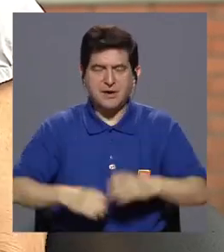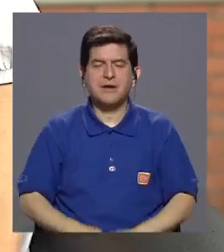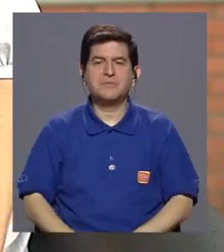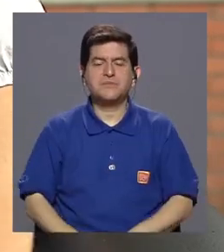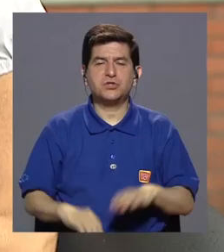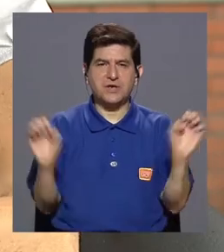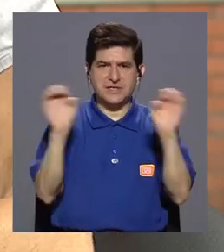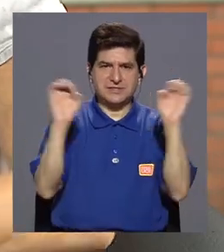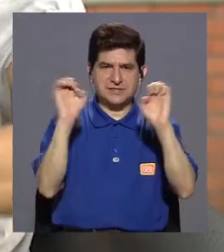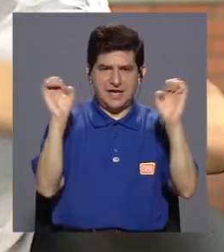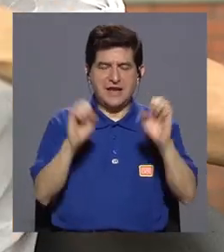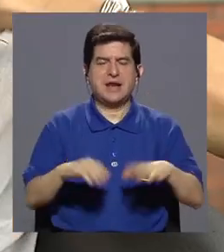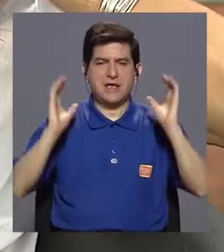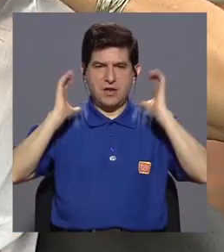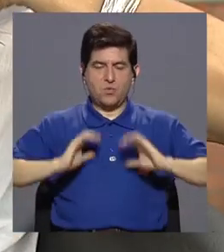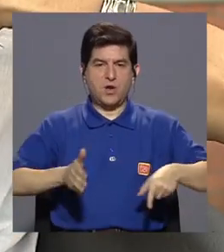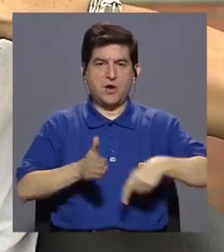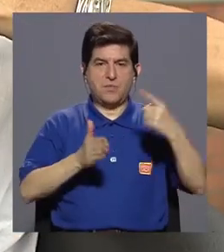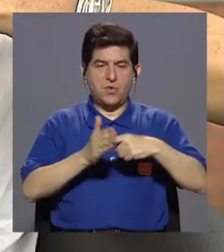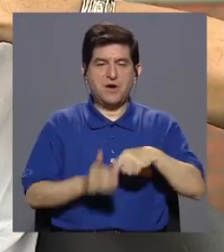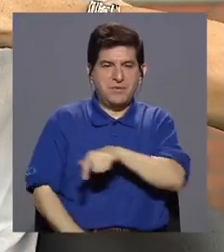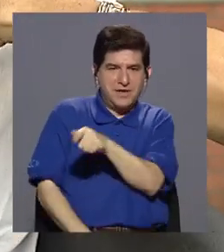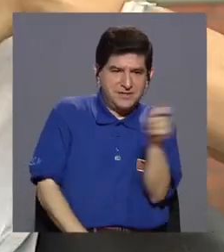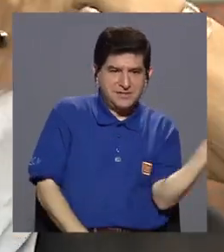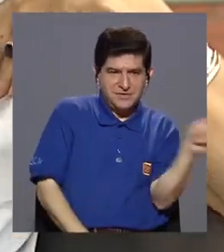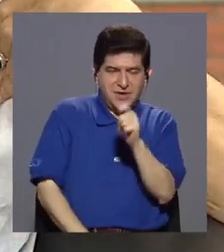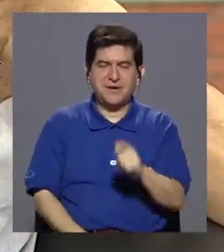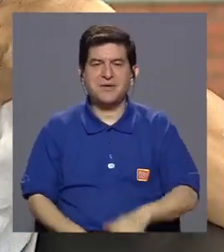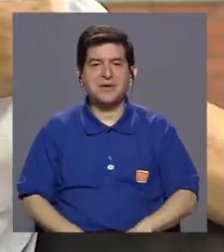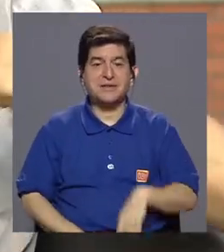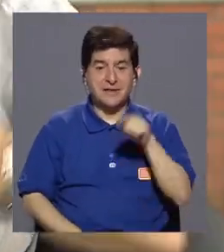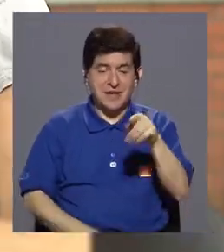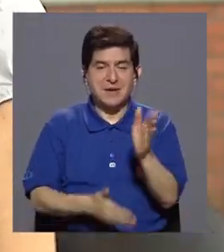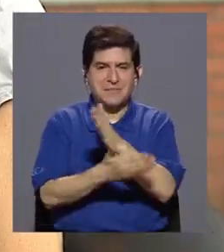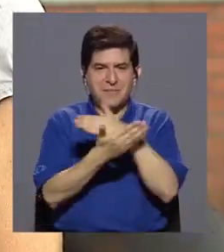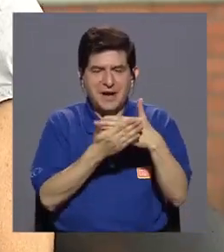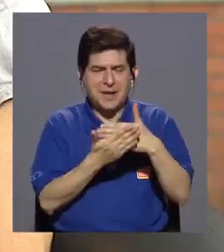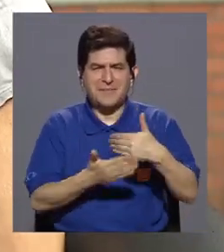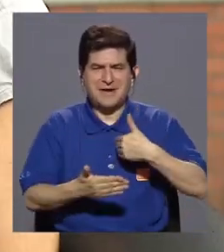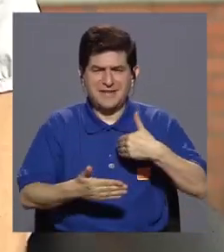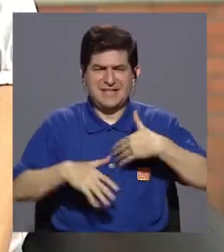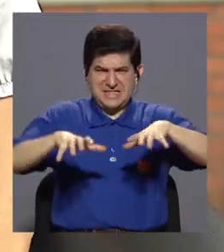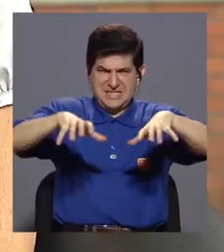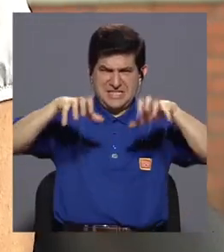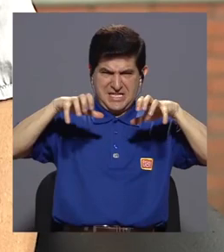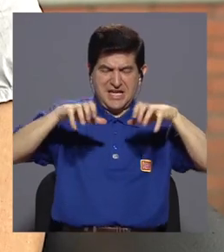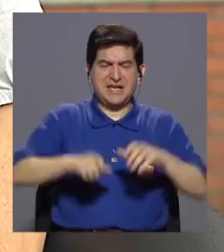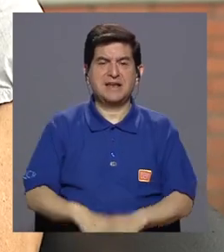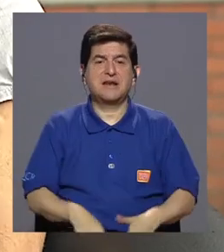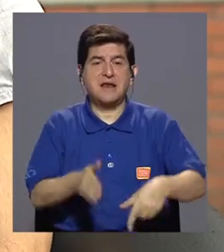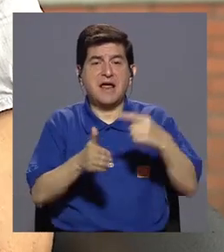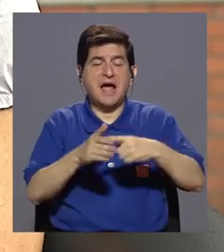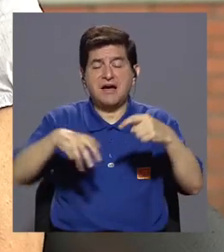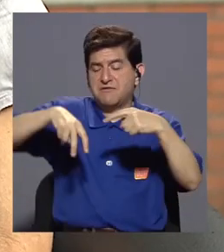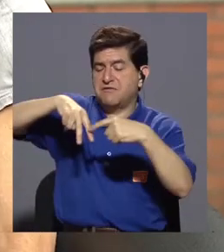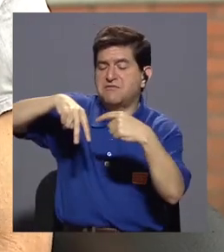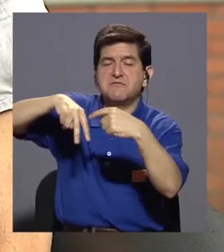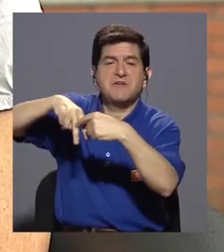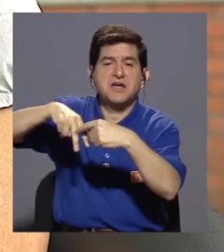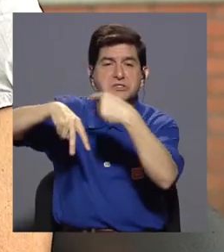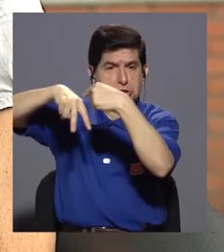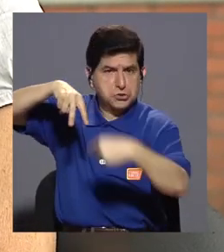usamos una raqueta para mover esta parte de aquí, que tenemos mucha atención. A veces se pueden usar las rodillas, las